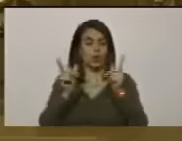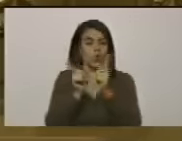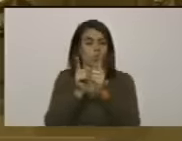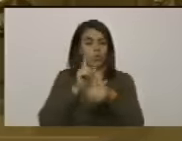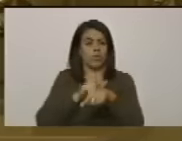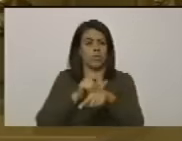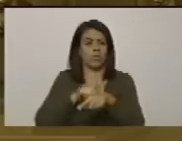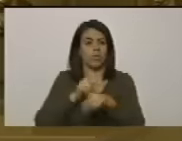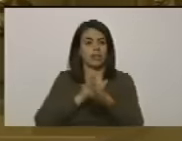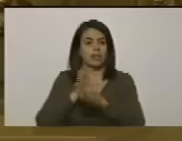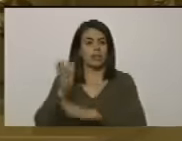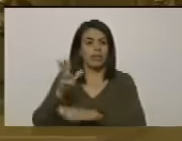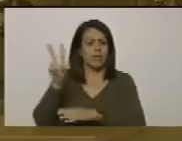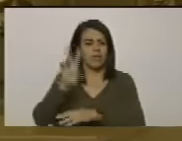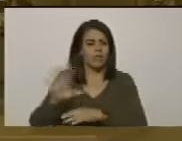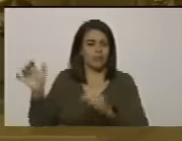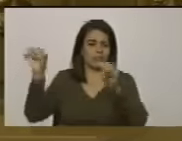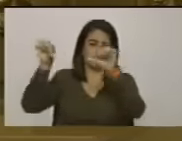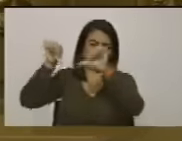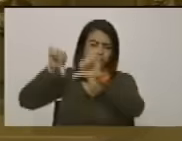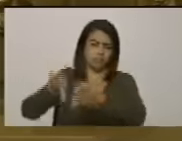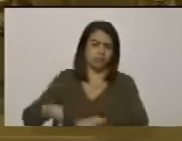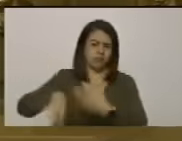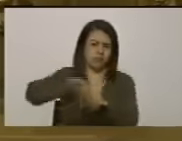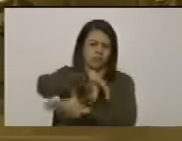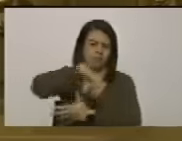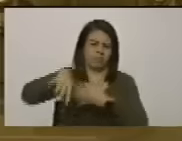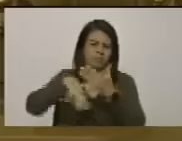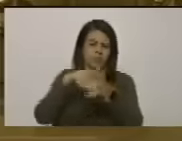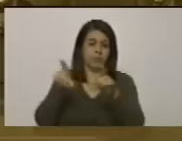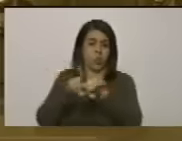para que siga Venezuela en el desastre en que estamos